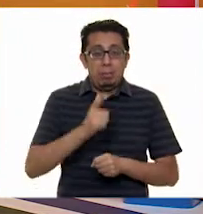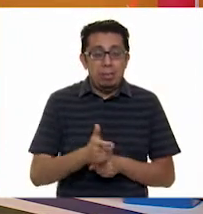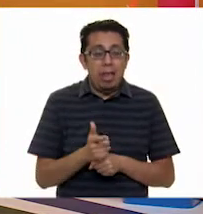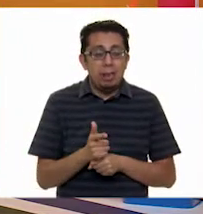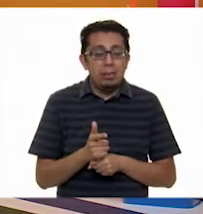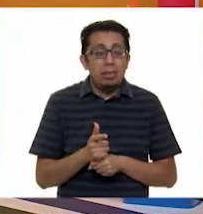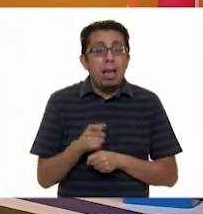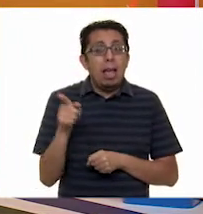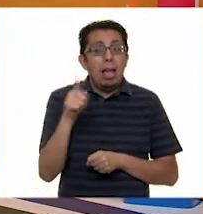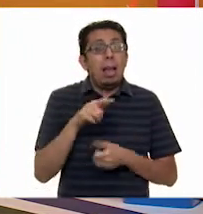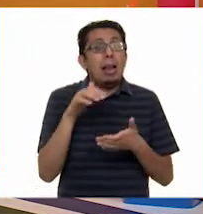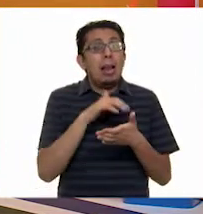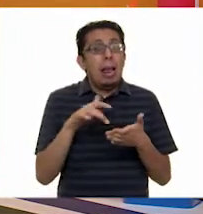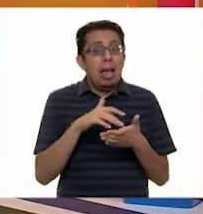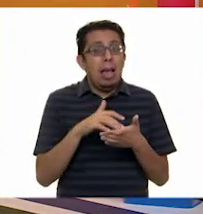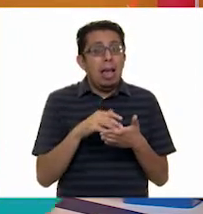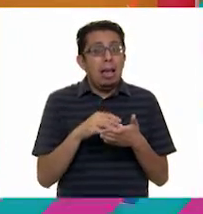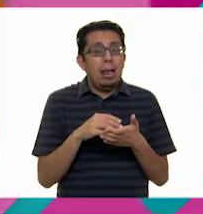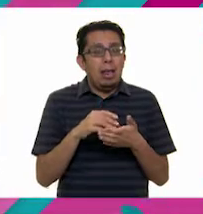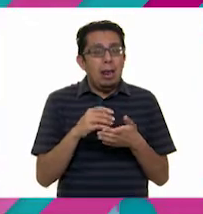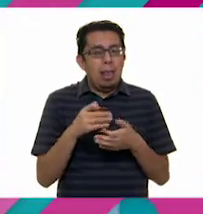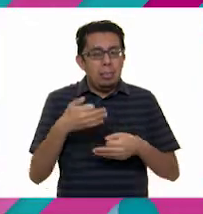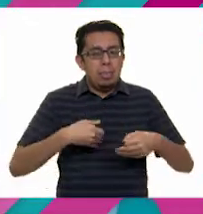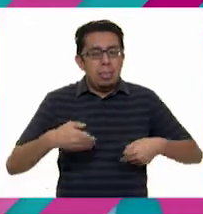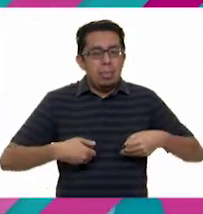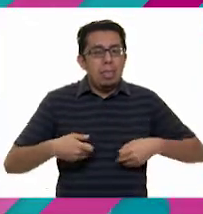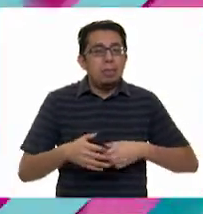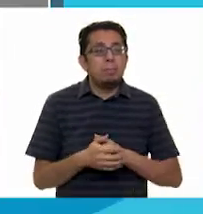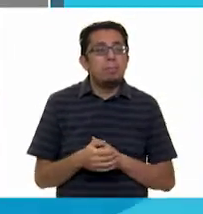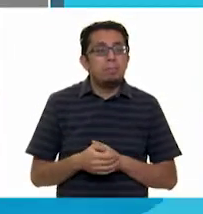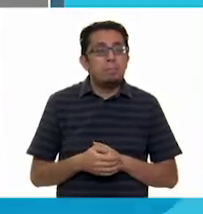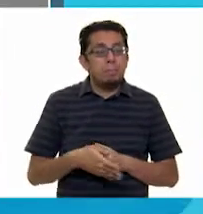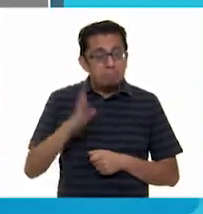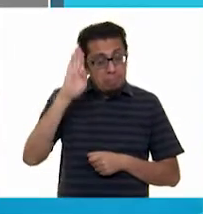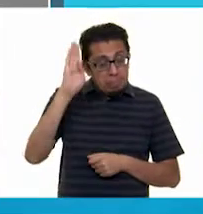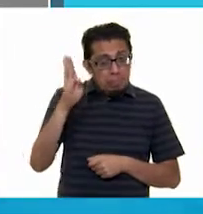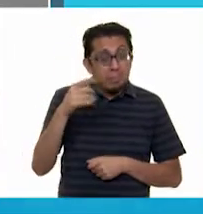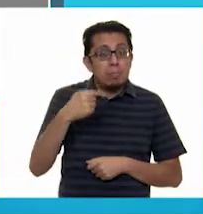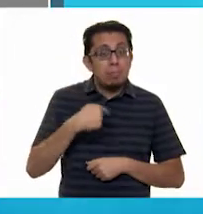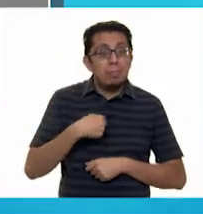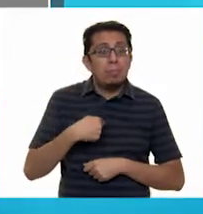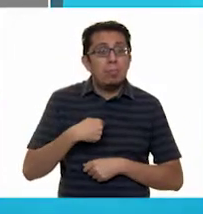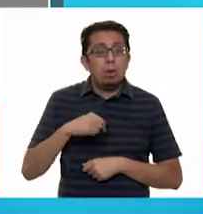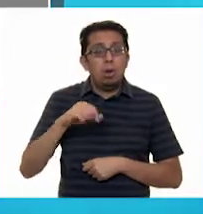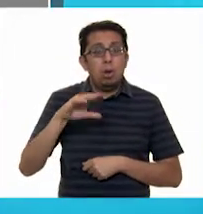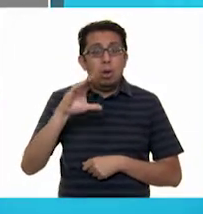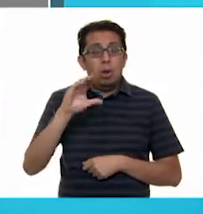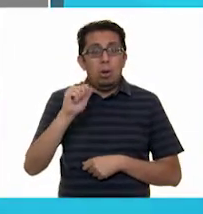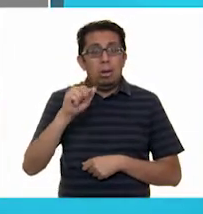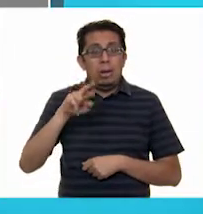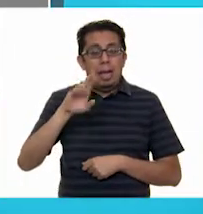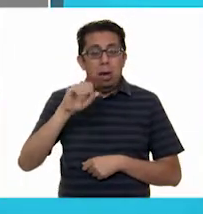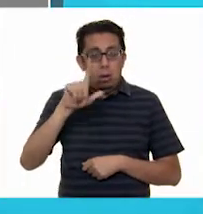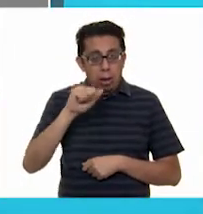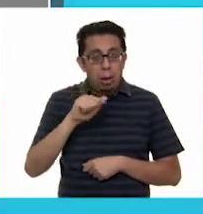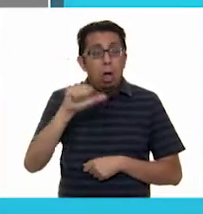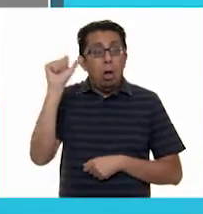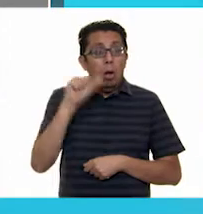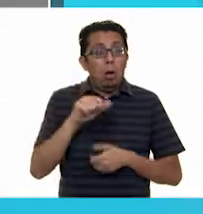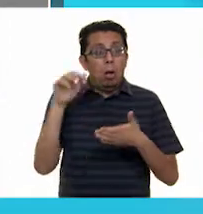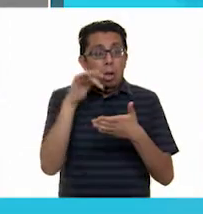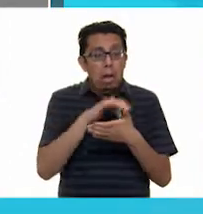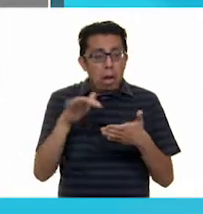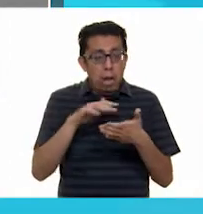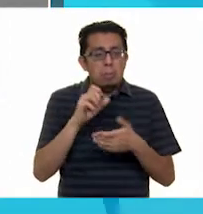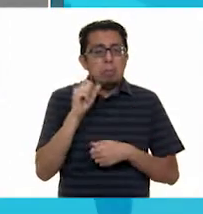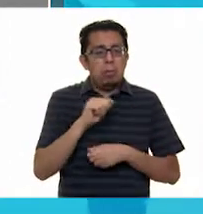que nos van a leer esas dos escenas. A ver. Hola, yo soy Carola. Y hoy vamos a leer e